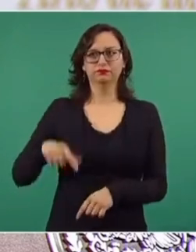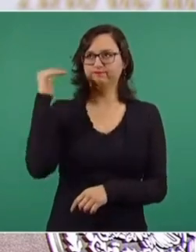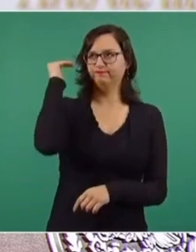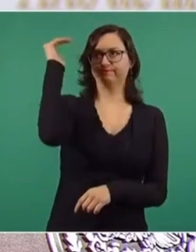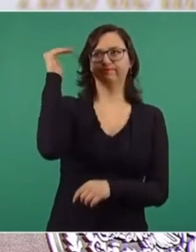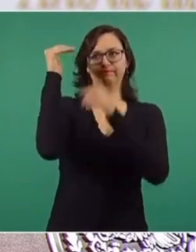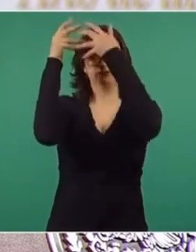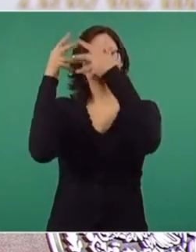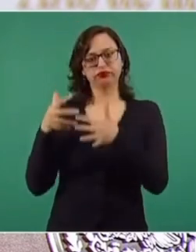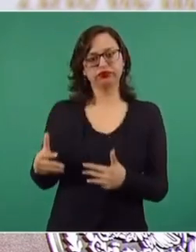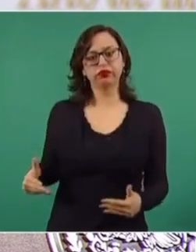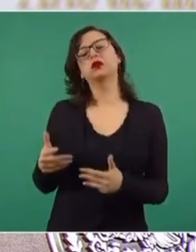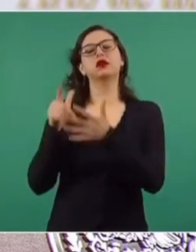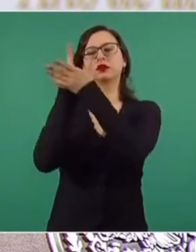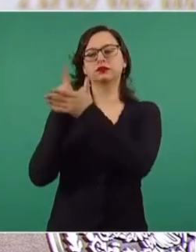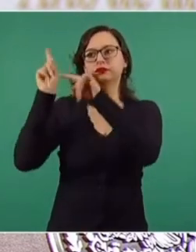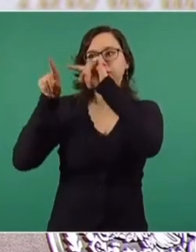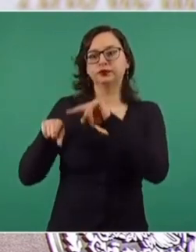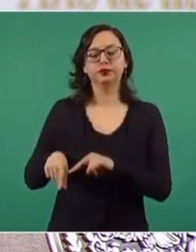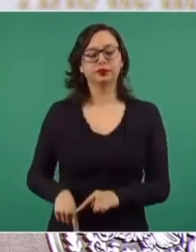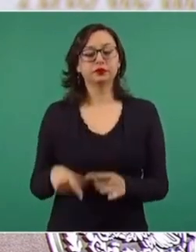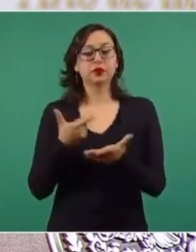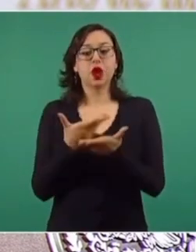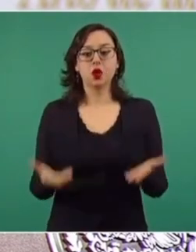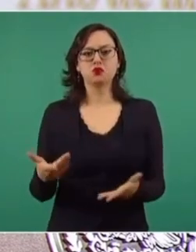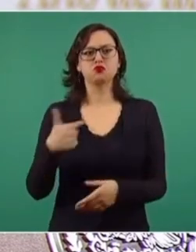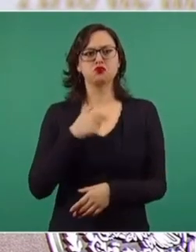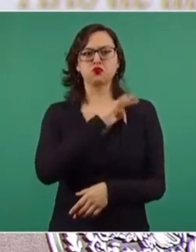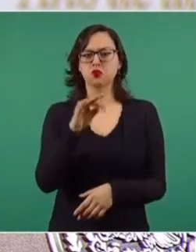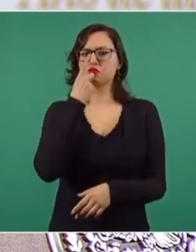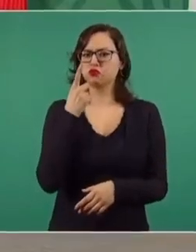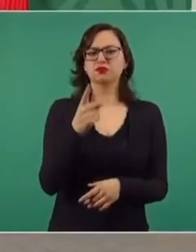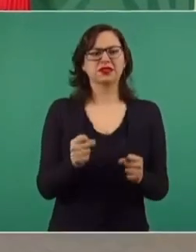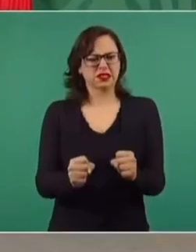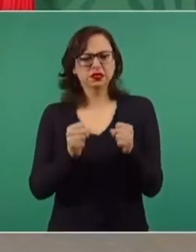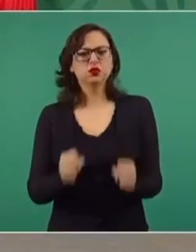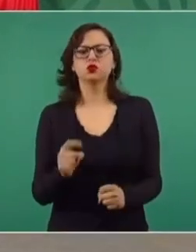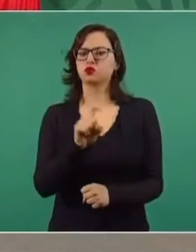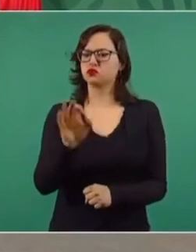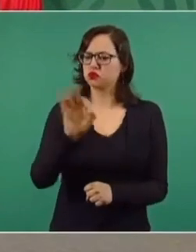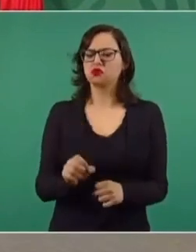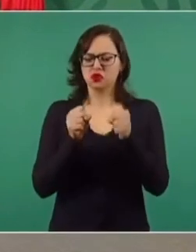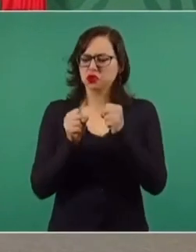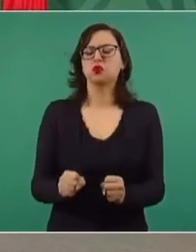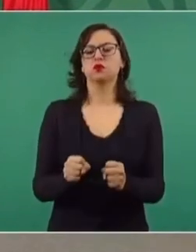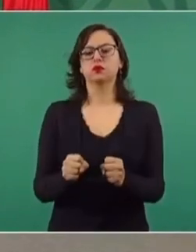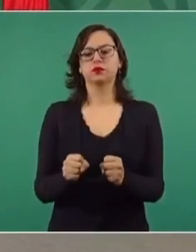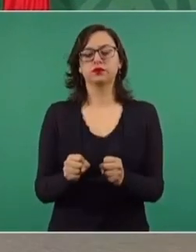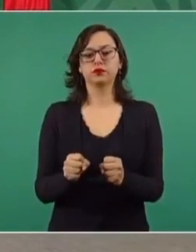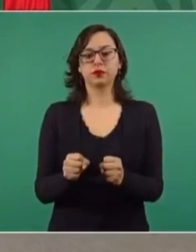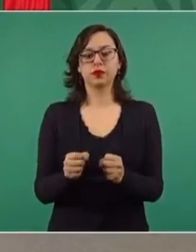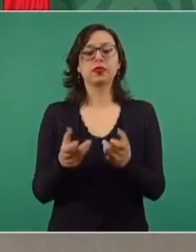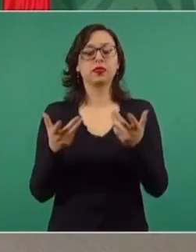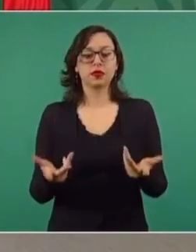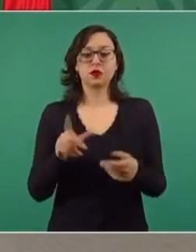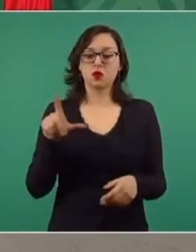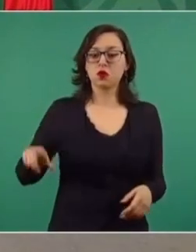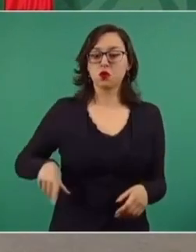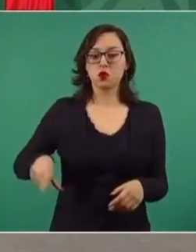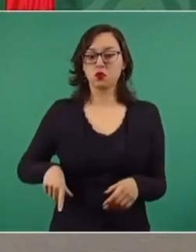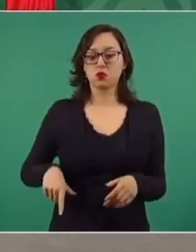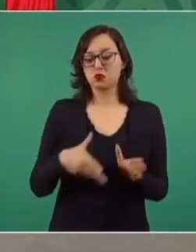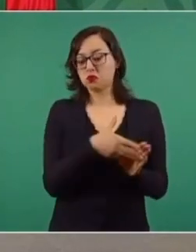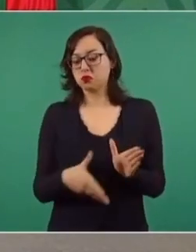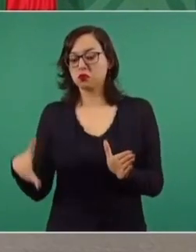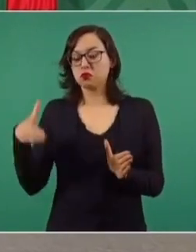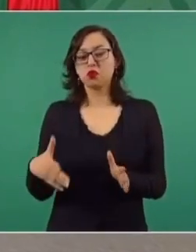De modo que puedo decir, sin temor a equivocarme, que no hay corrupción, que no se tolera la corrupción